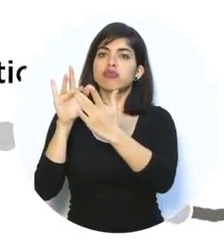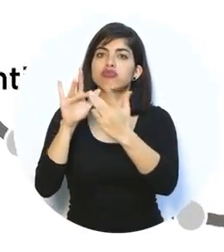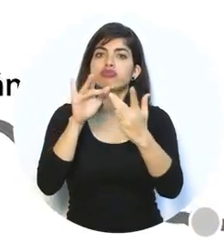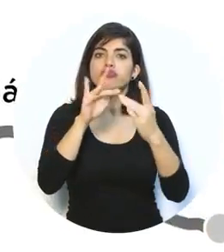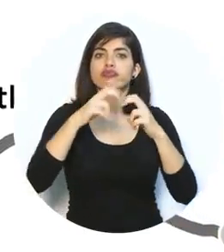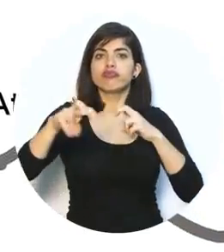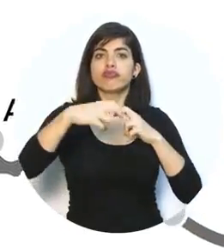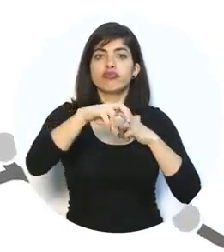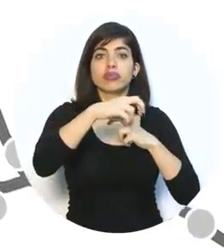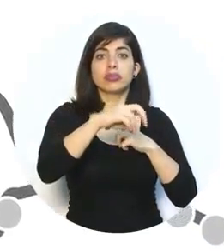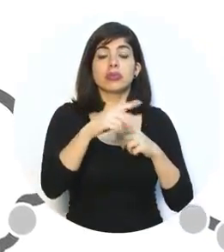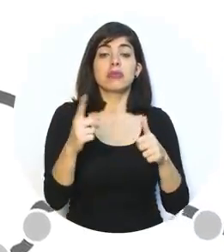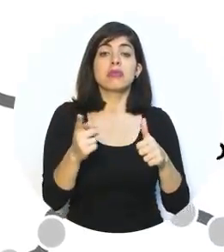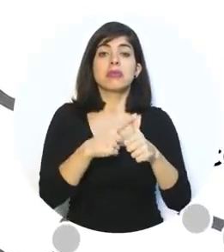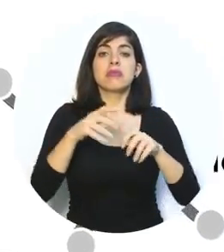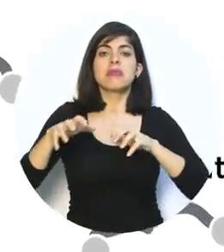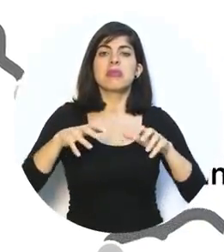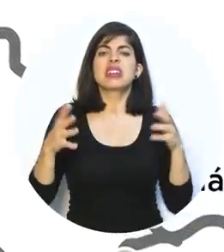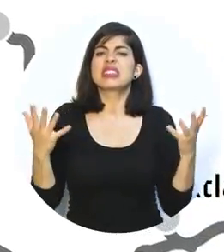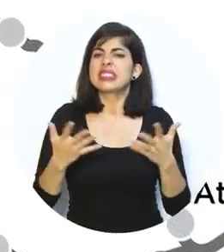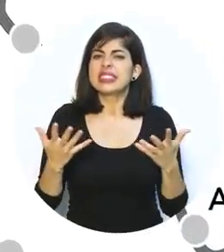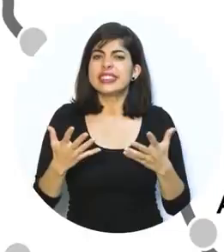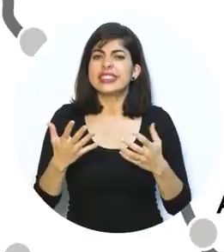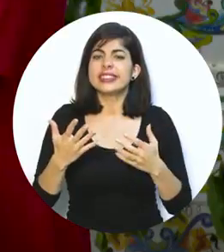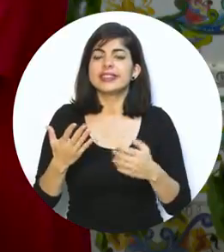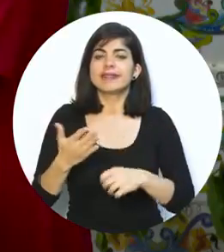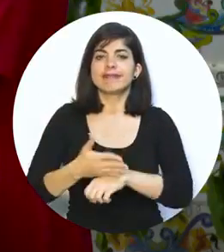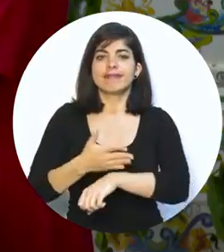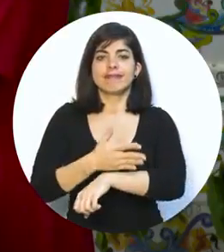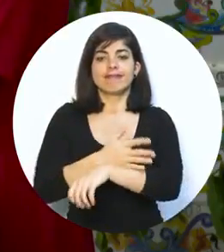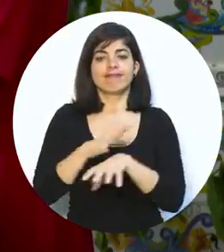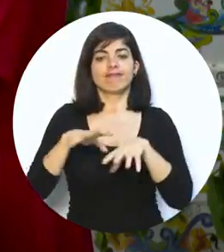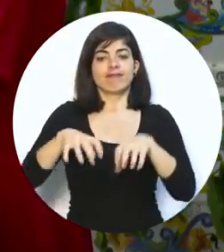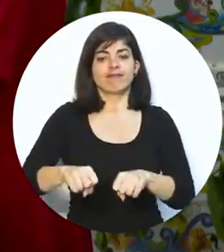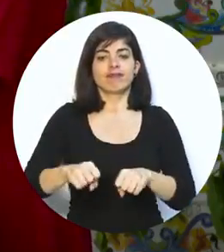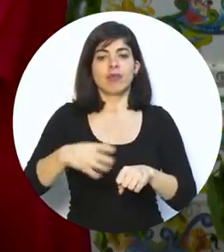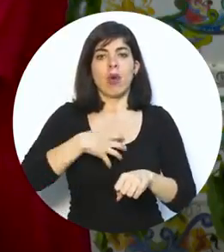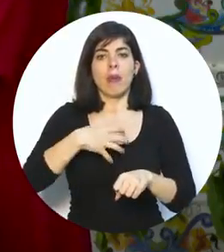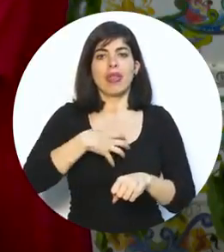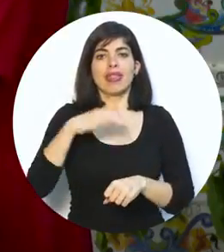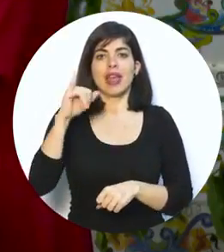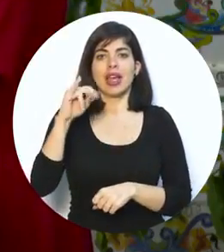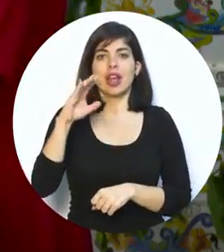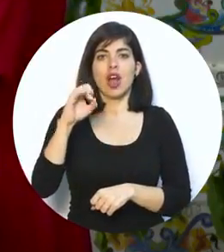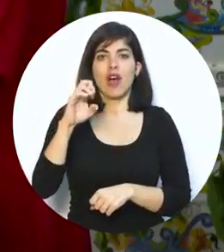La modernización del tren